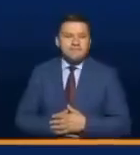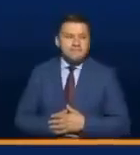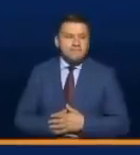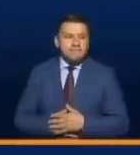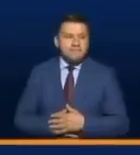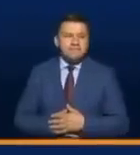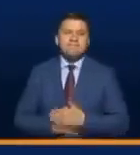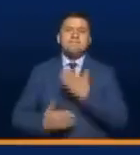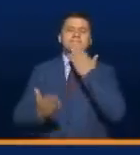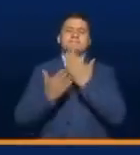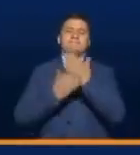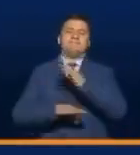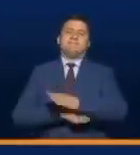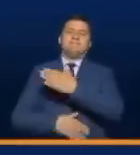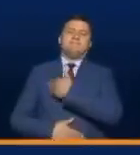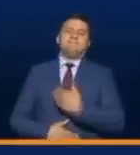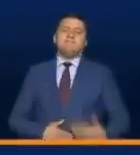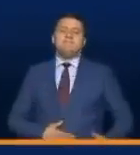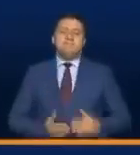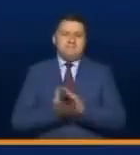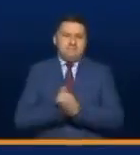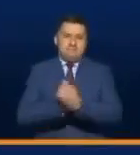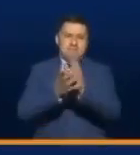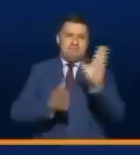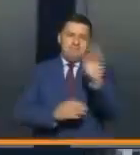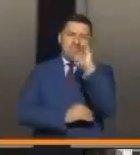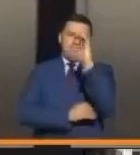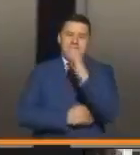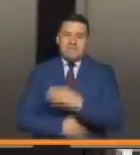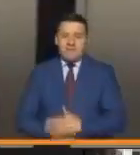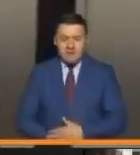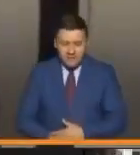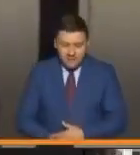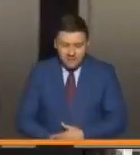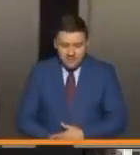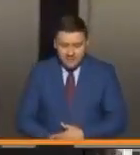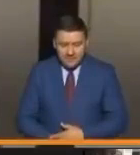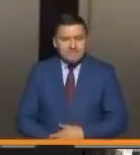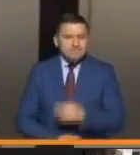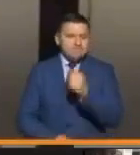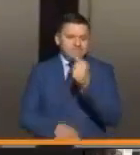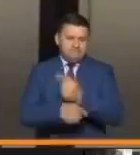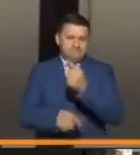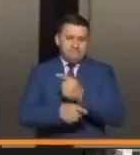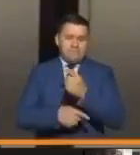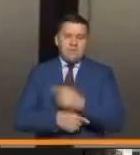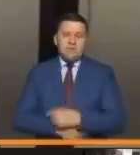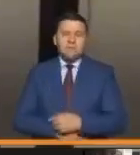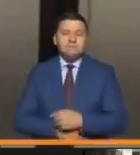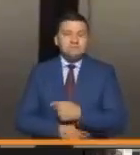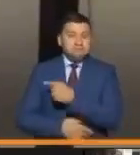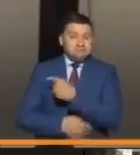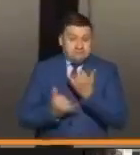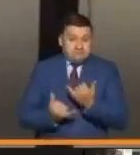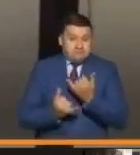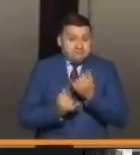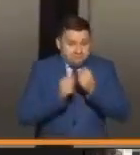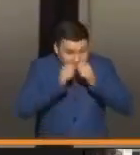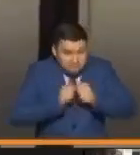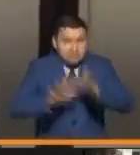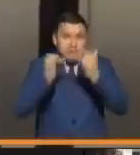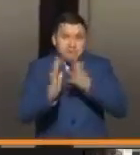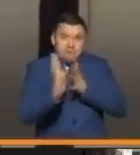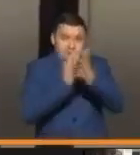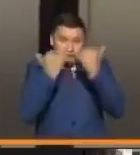Muy buenas tardes, señor presidente. Un saludo para usted y todos los colombianos. Efectivamente, con el anuncio que usted hace, presidente,